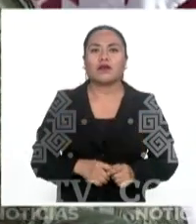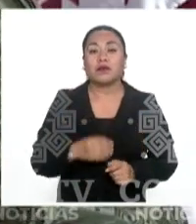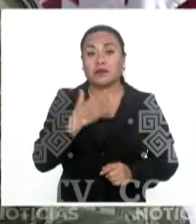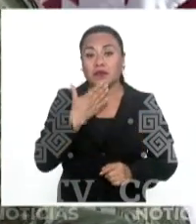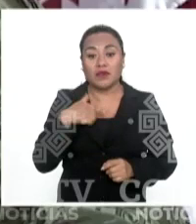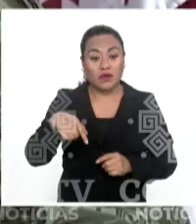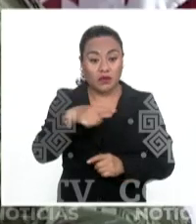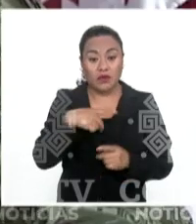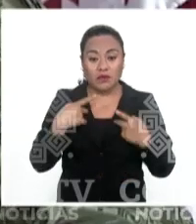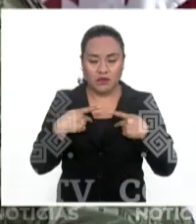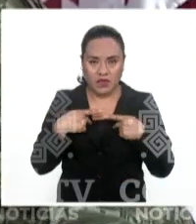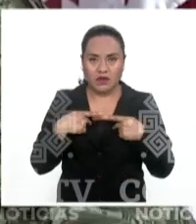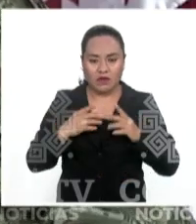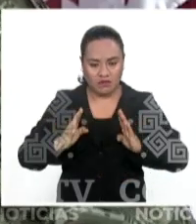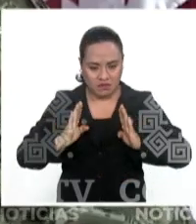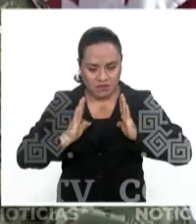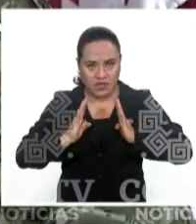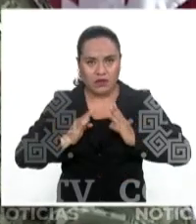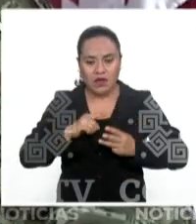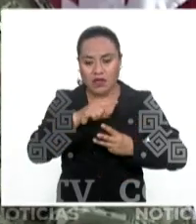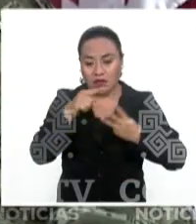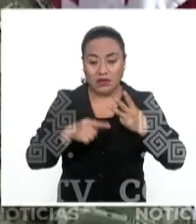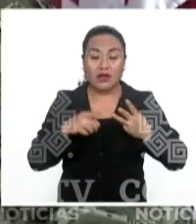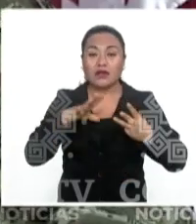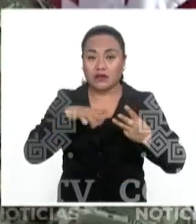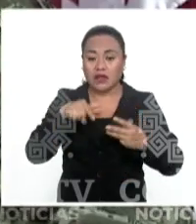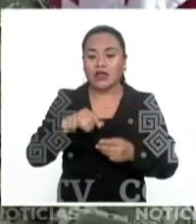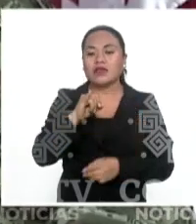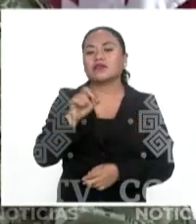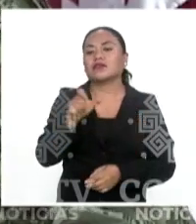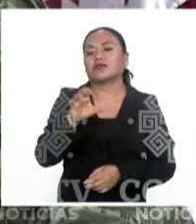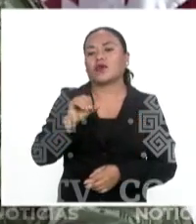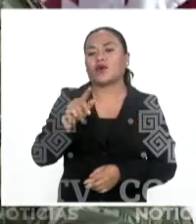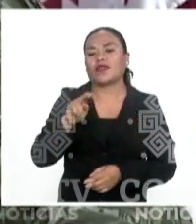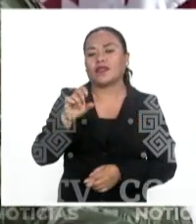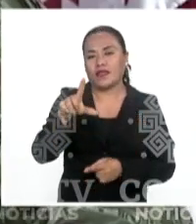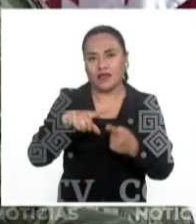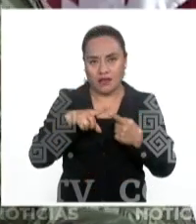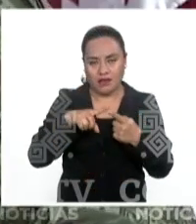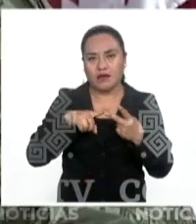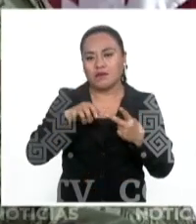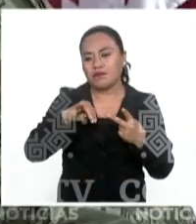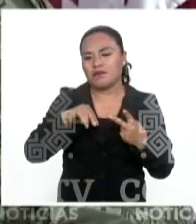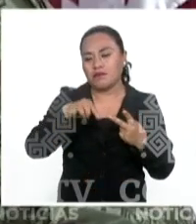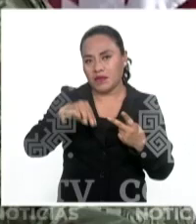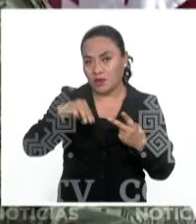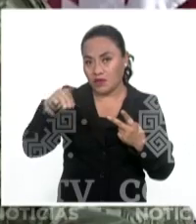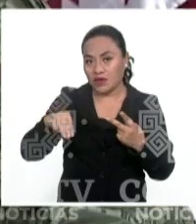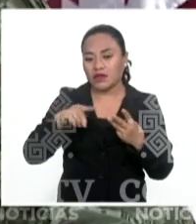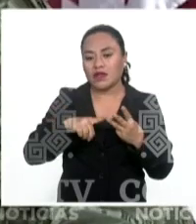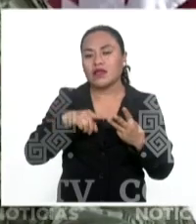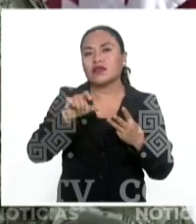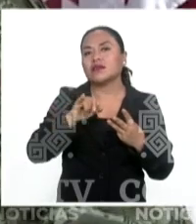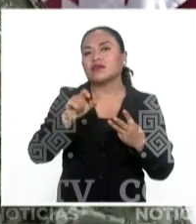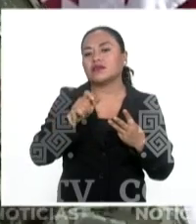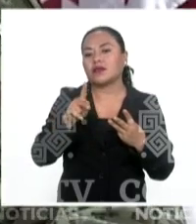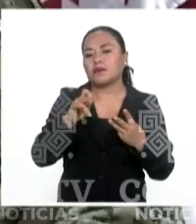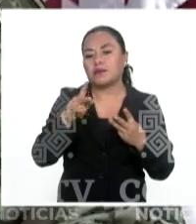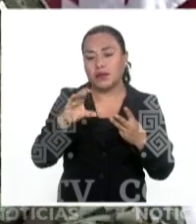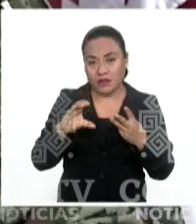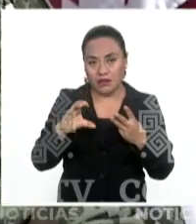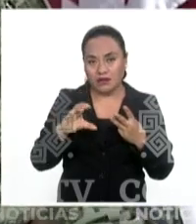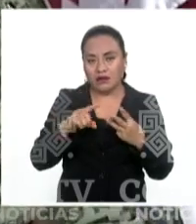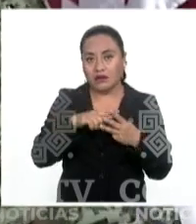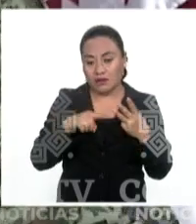militar con sus tres zonas militares aquí en Ixcotel, Oaxaca, en Miahuatlán y en Ixtepec. Estamos